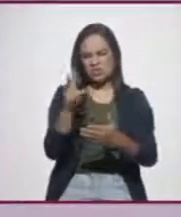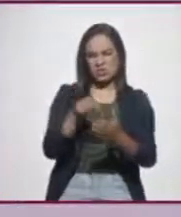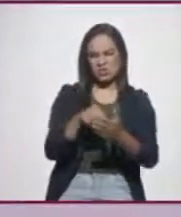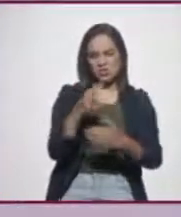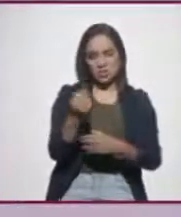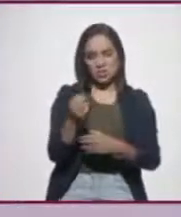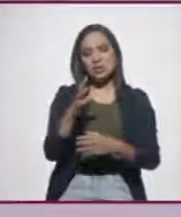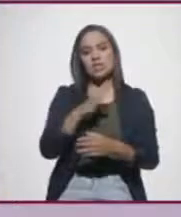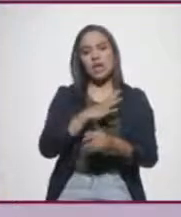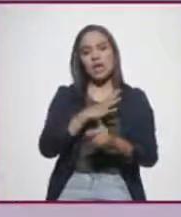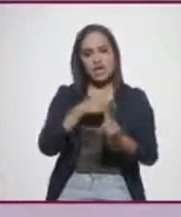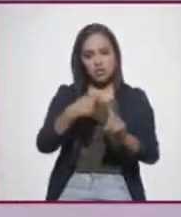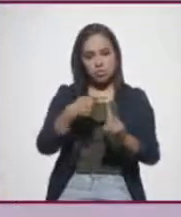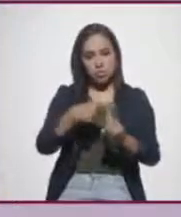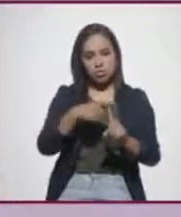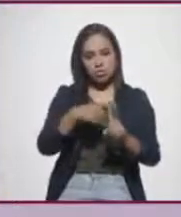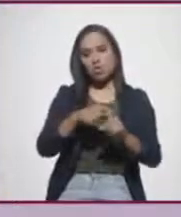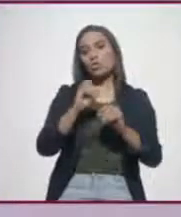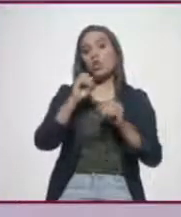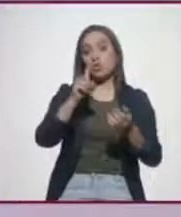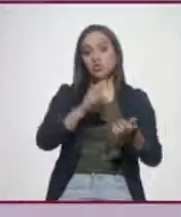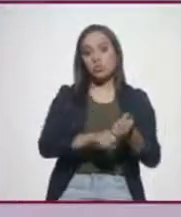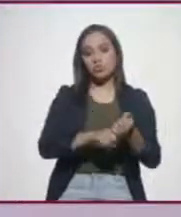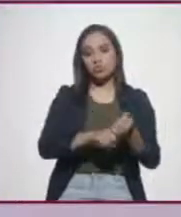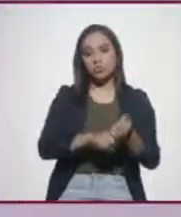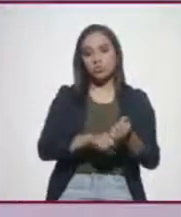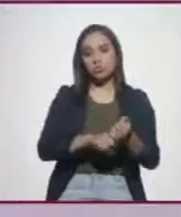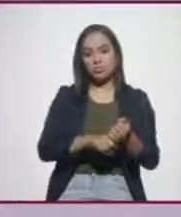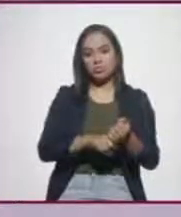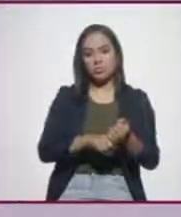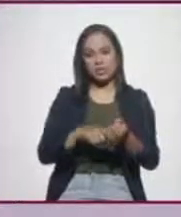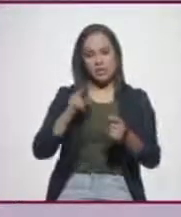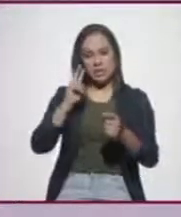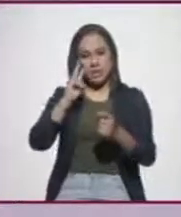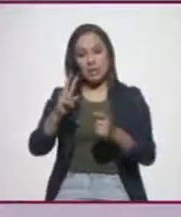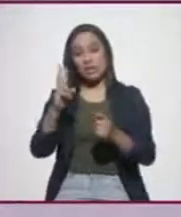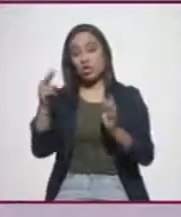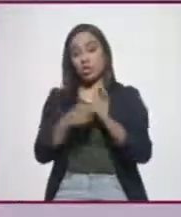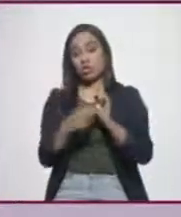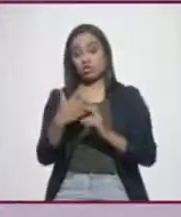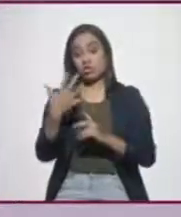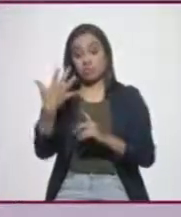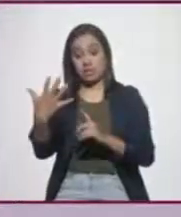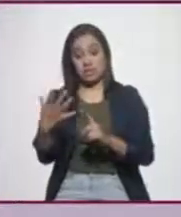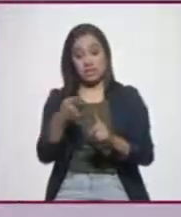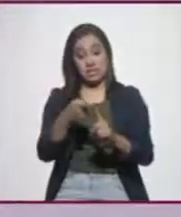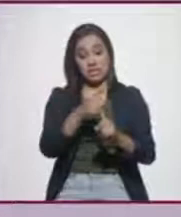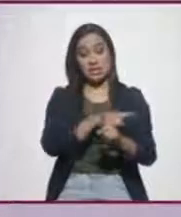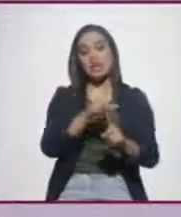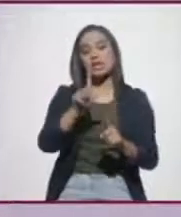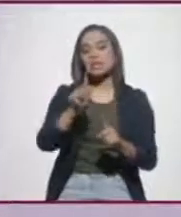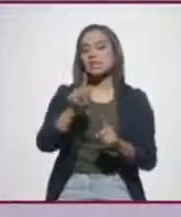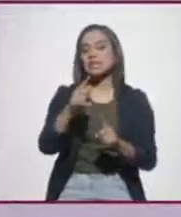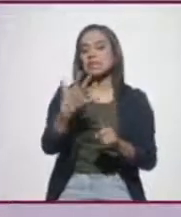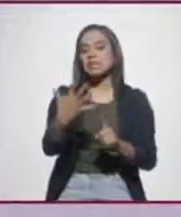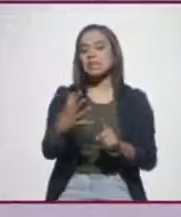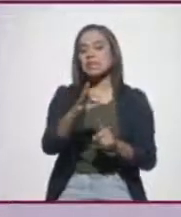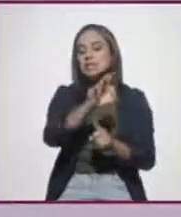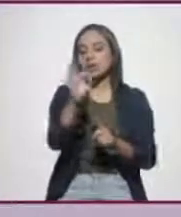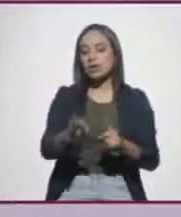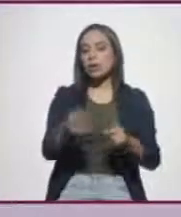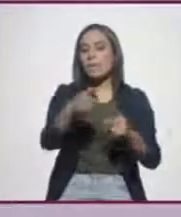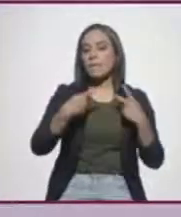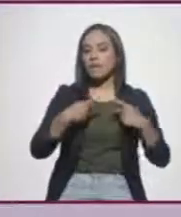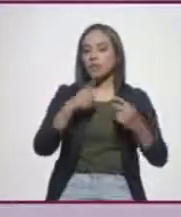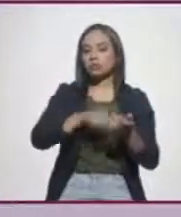positivos, o venimos de momentos, si lo si la si lo ubicamos hasta dos mil cinco, era setenta y cinco por ciento de la gente que se